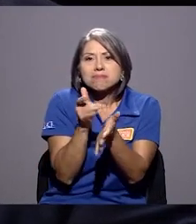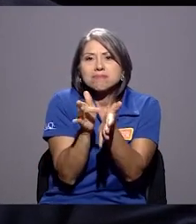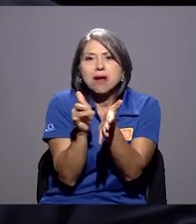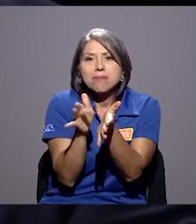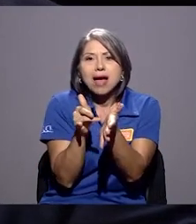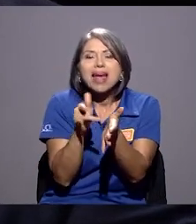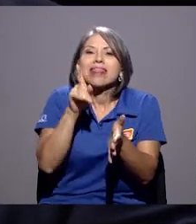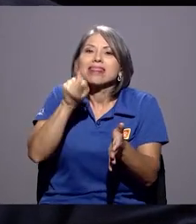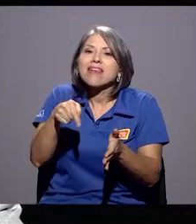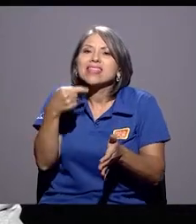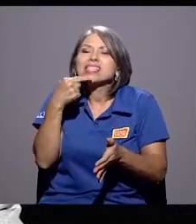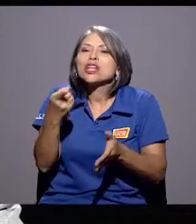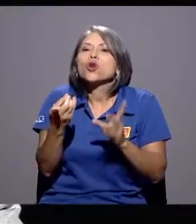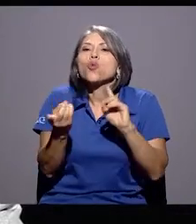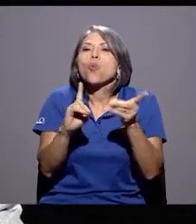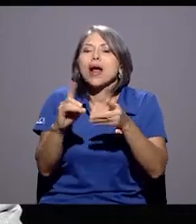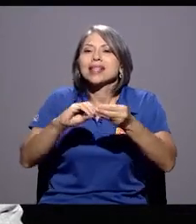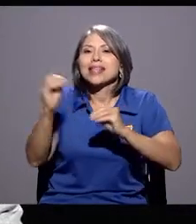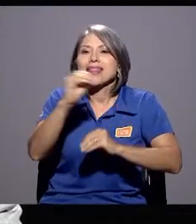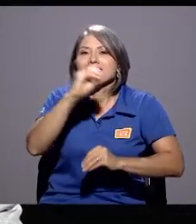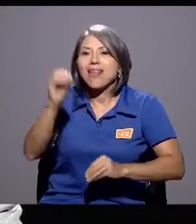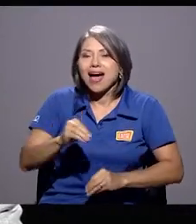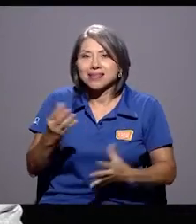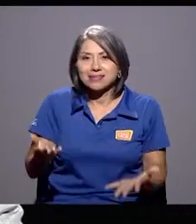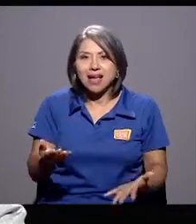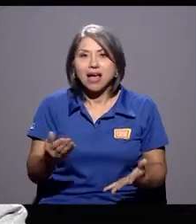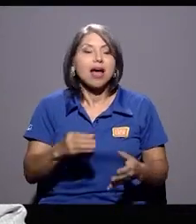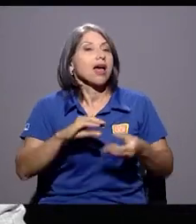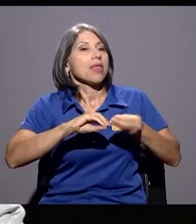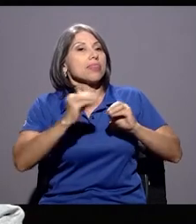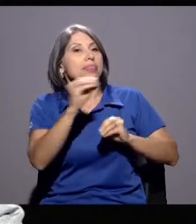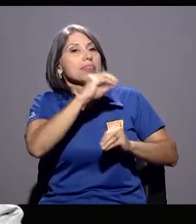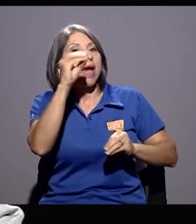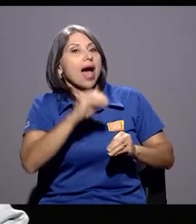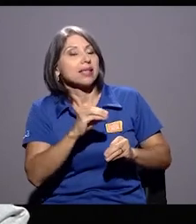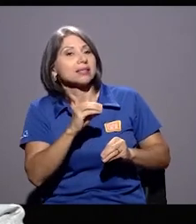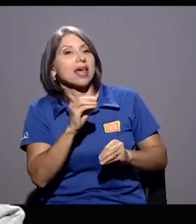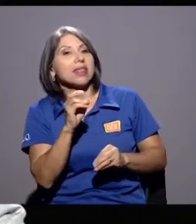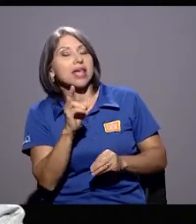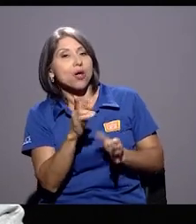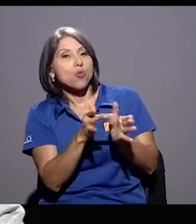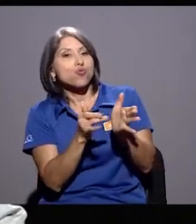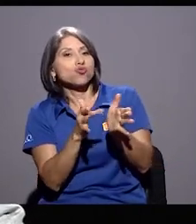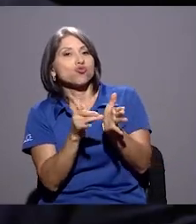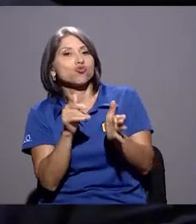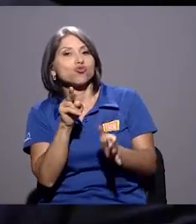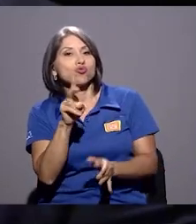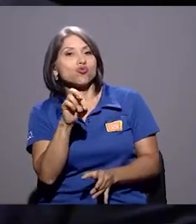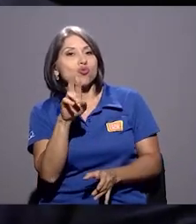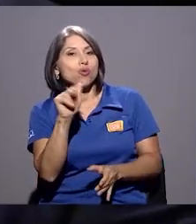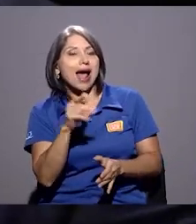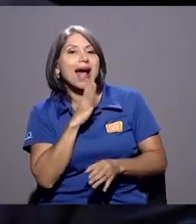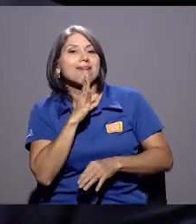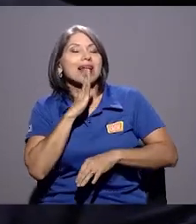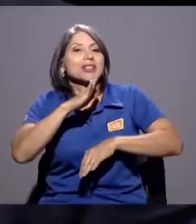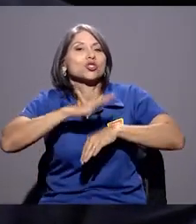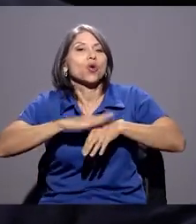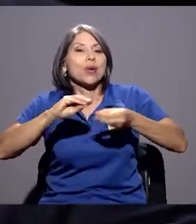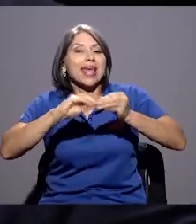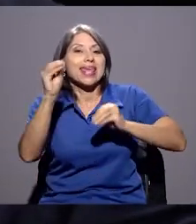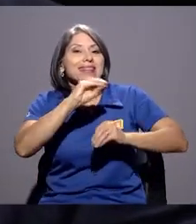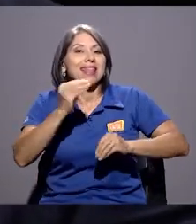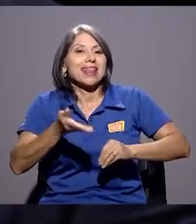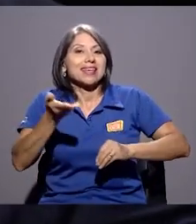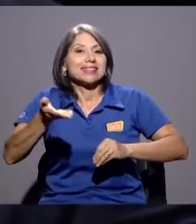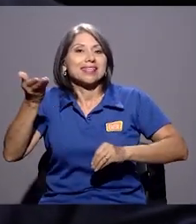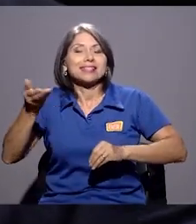que debería privilegiar en el mercado. Cuando se habla de tasa de usura hay que hablar de intereses y hay que explicárselo a la gente. Sí, los bancos tienen el costo